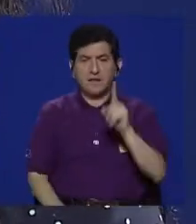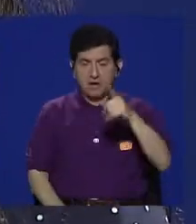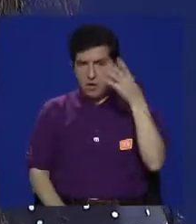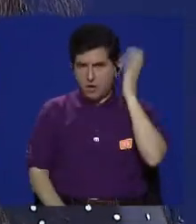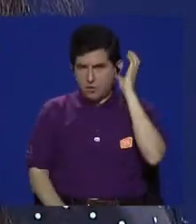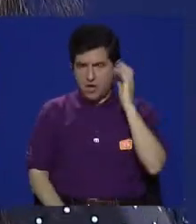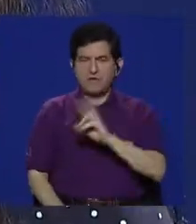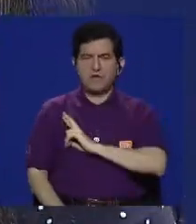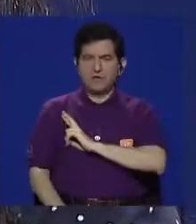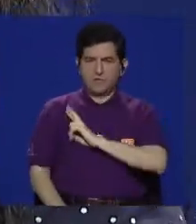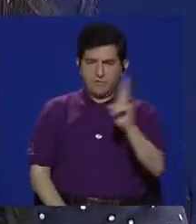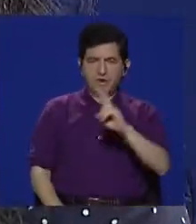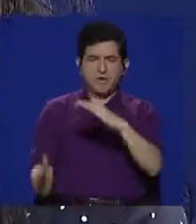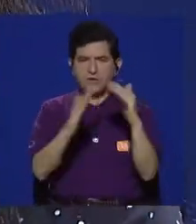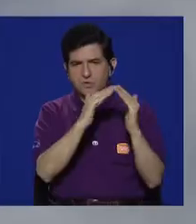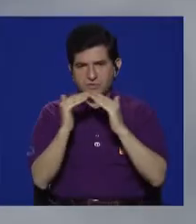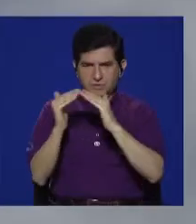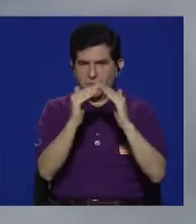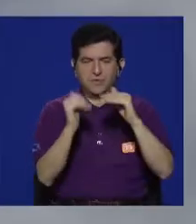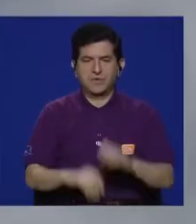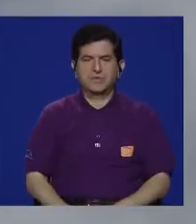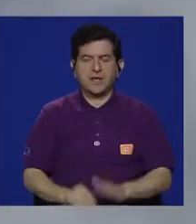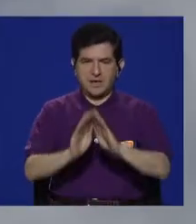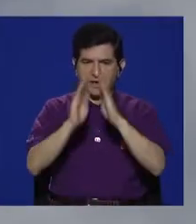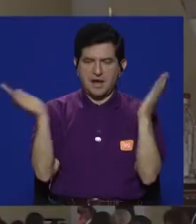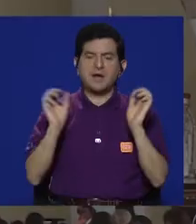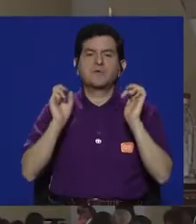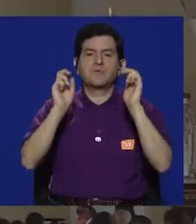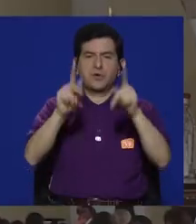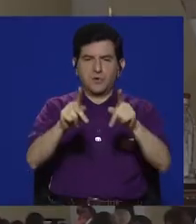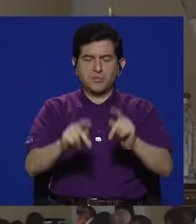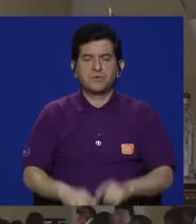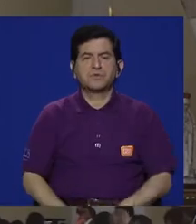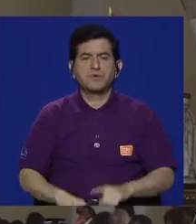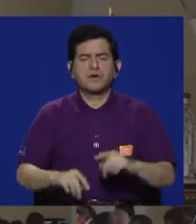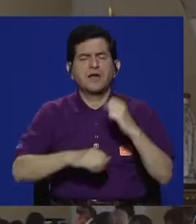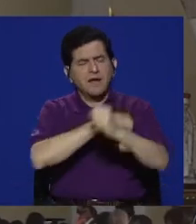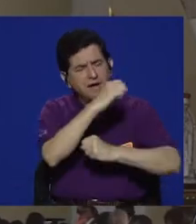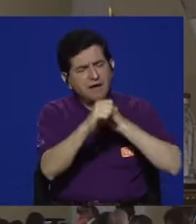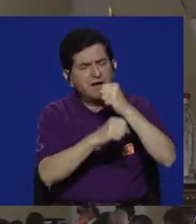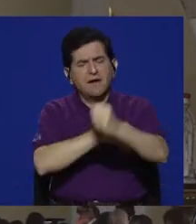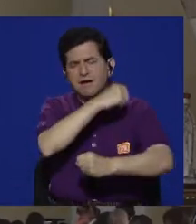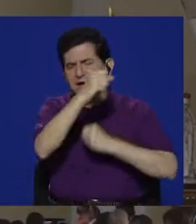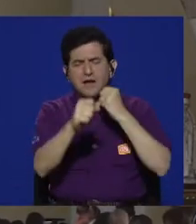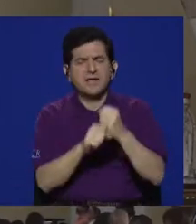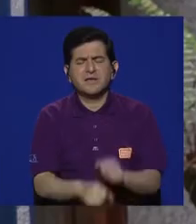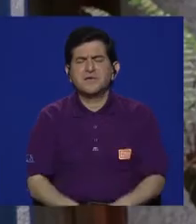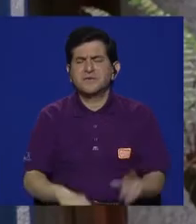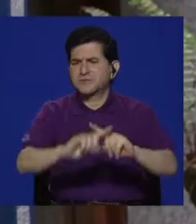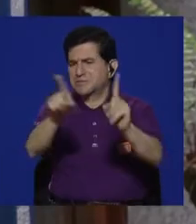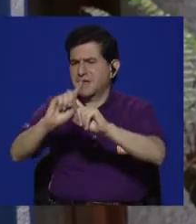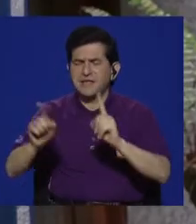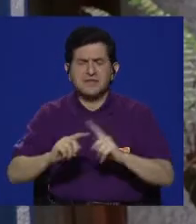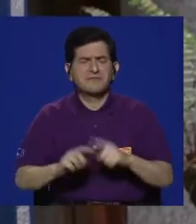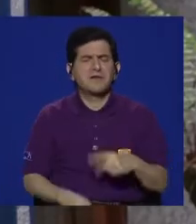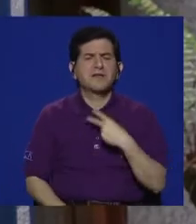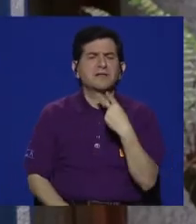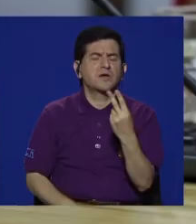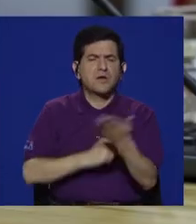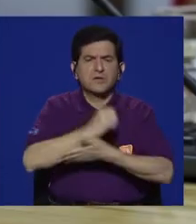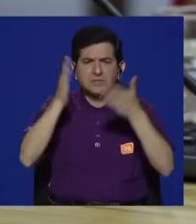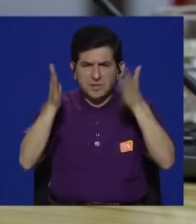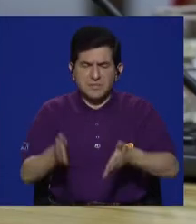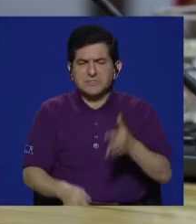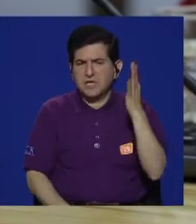hacia ser una emisora religiosa comunitaria, que ha abierto espacios de muchísimos años, muy plurales, a